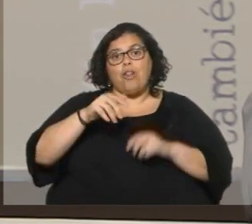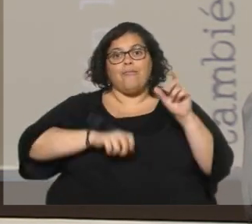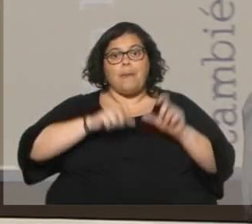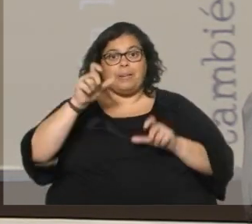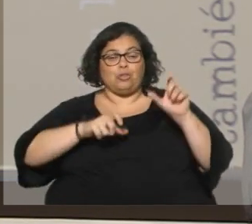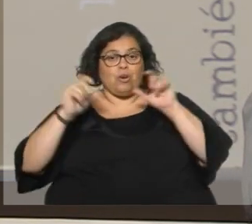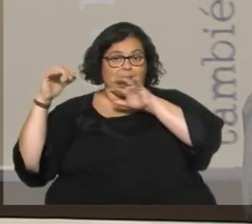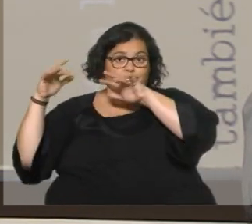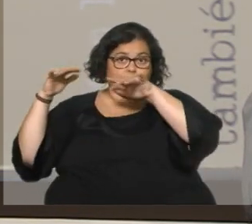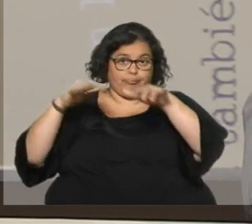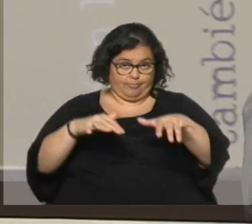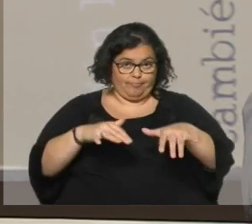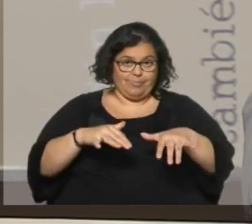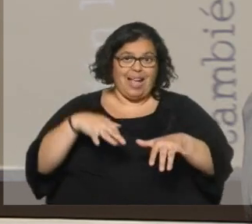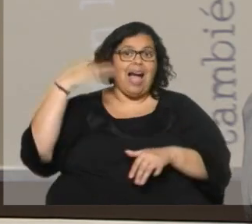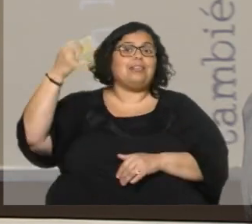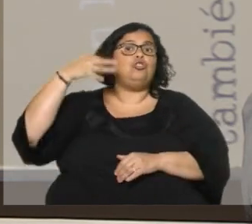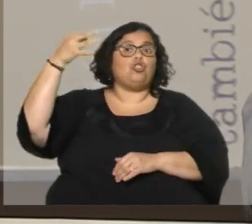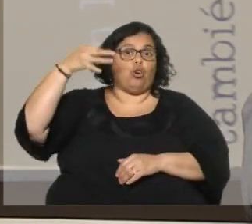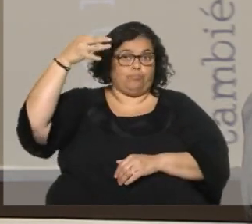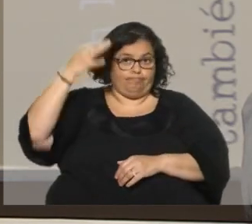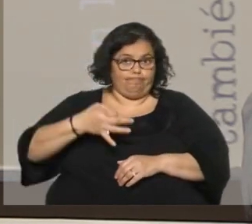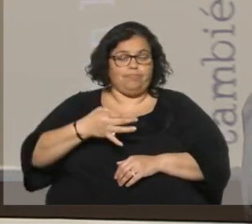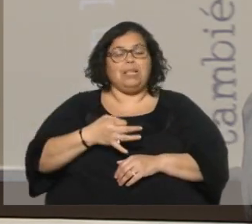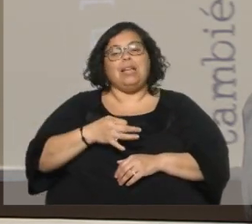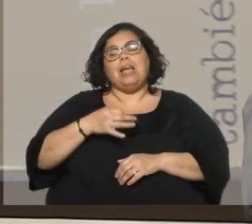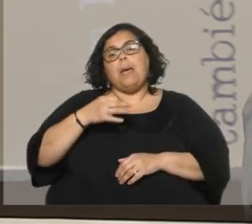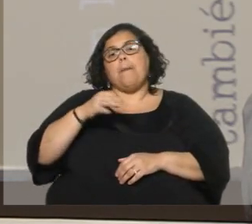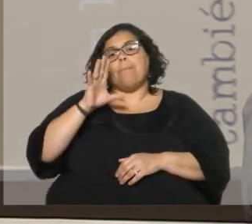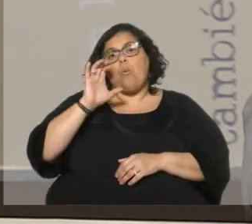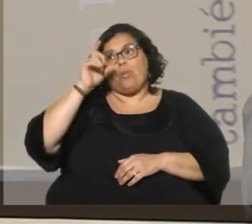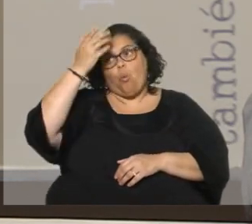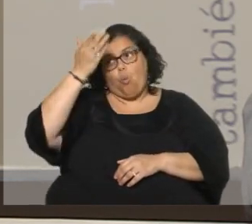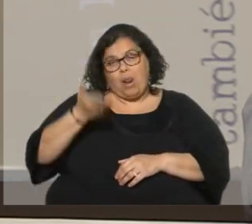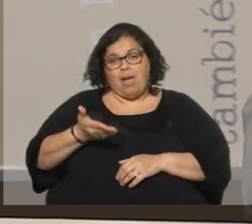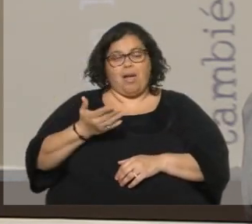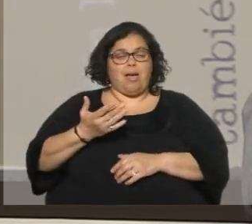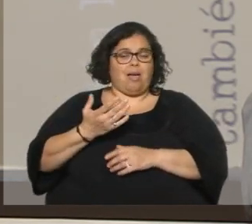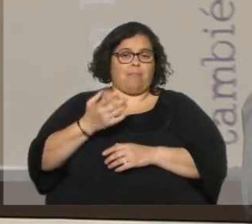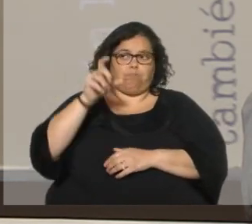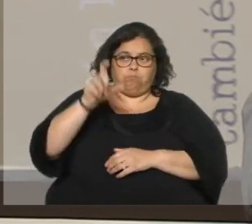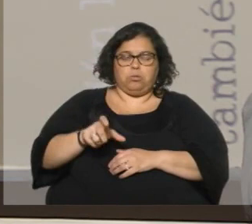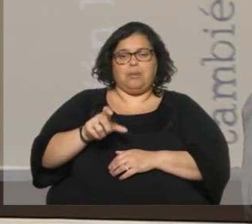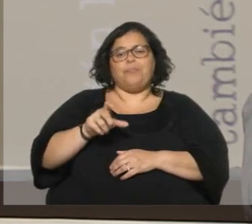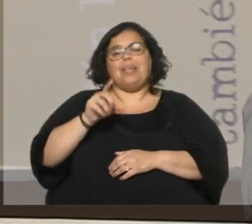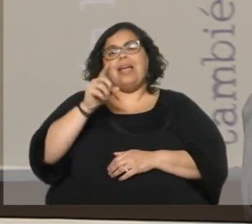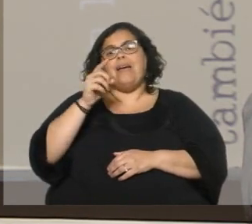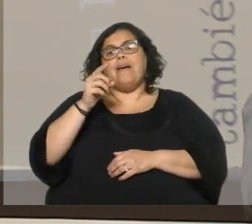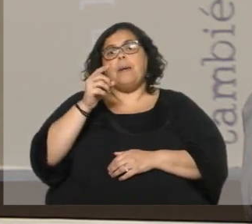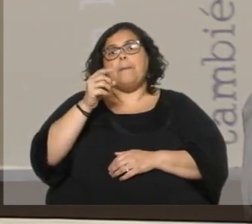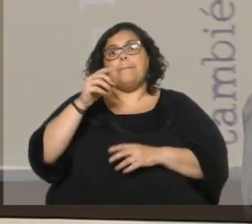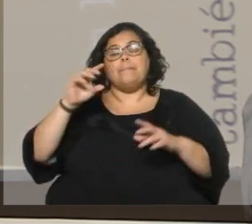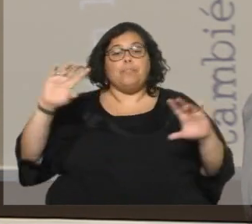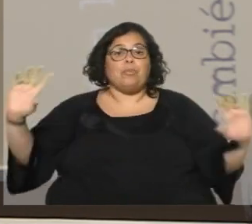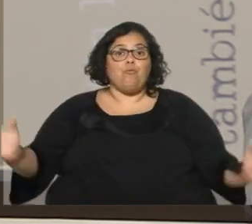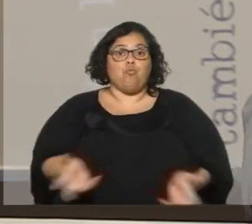que lo sienten no lo pueden creer, pero había más de un millón de personas. Y Arminio Iglesias, una de principales figuras del peronismo, subía al escenario y prendió fuego un